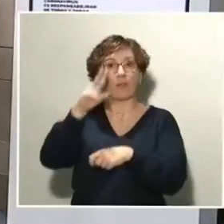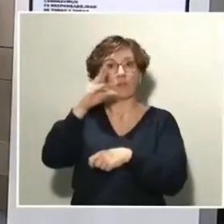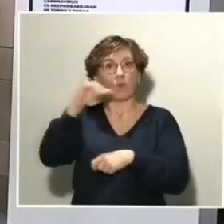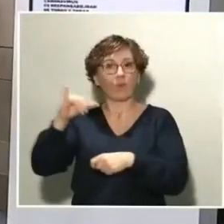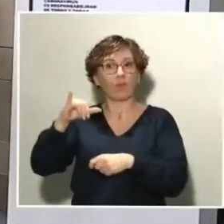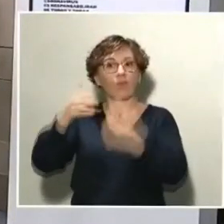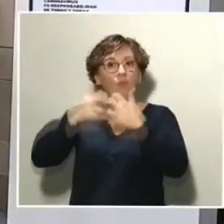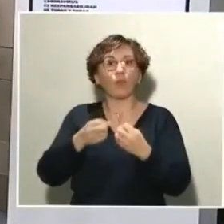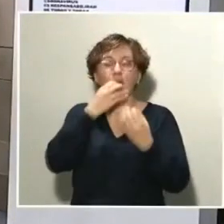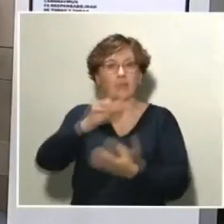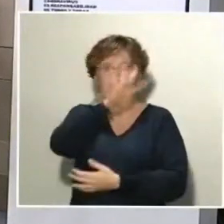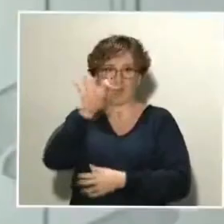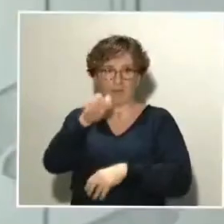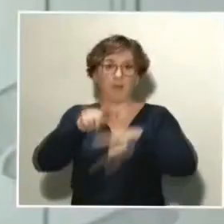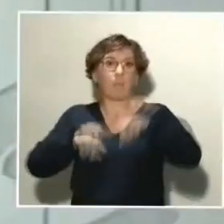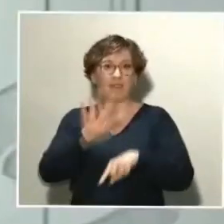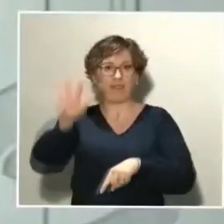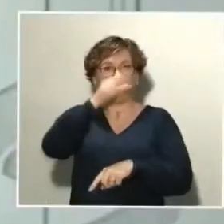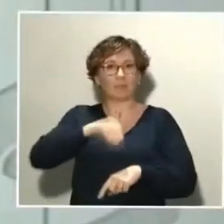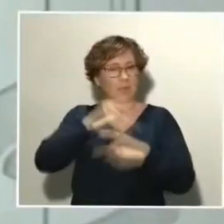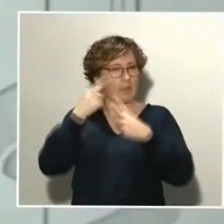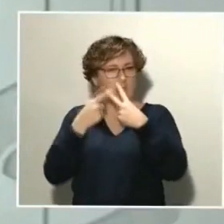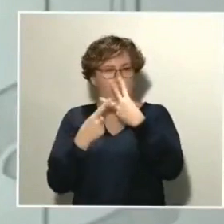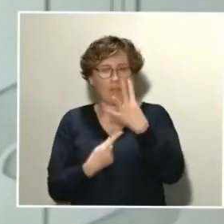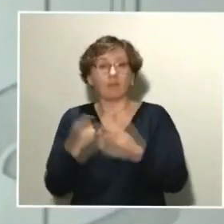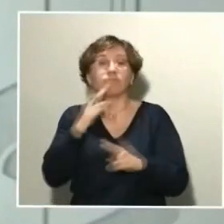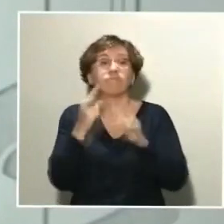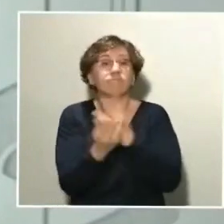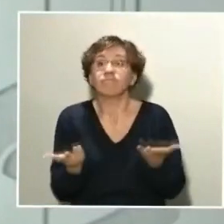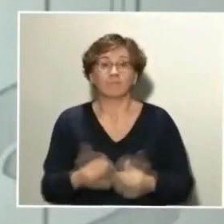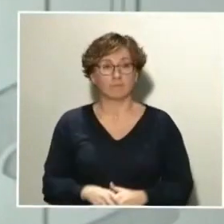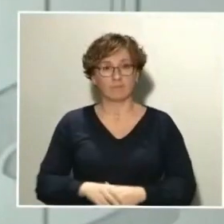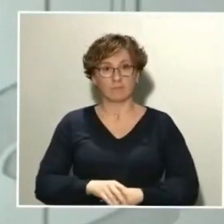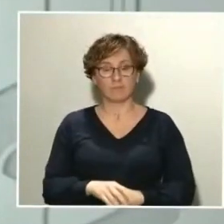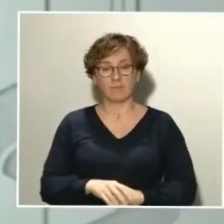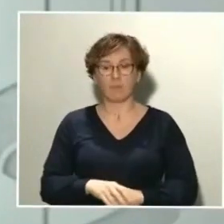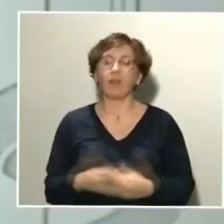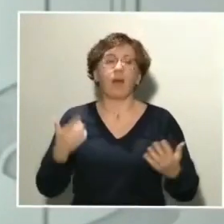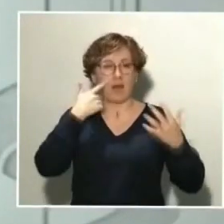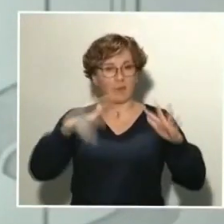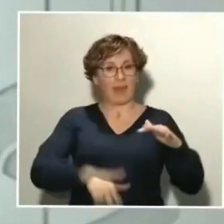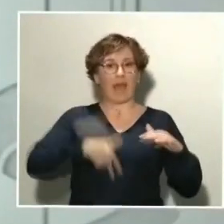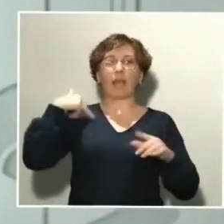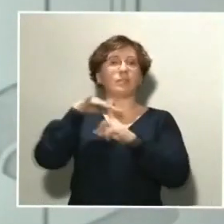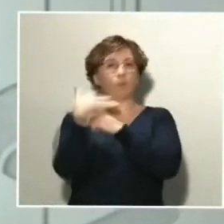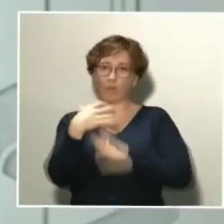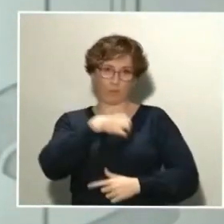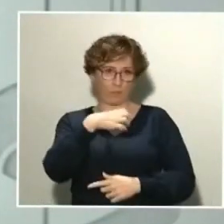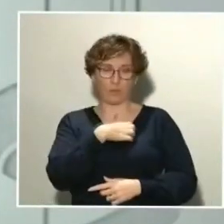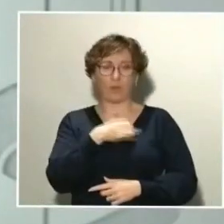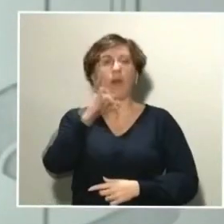en algunos puntos de España. ¿Qué tiene que decir? Yo creo que esto no se puede generalizar. Así que es cierto que tenemos algunas unidades